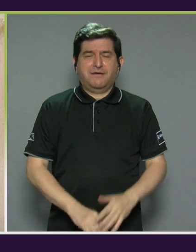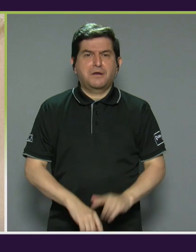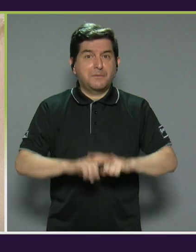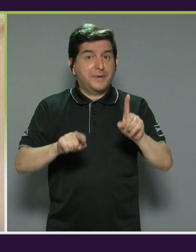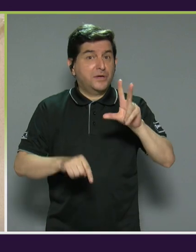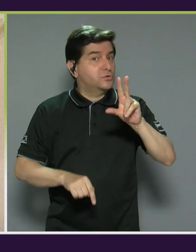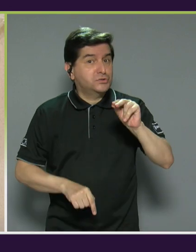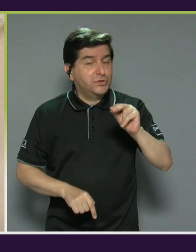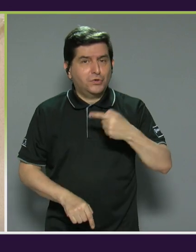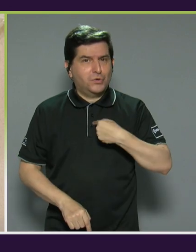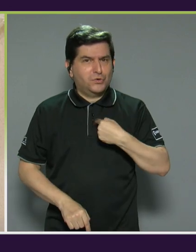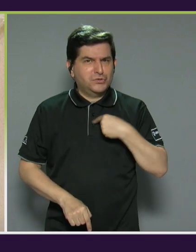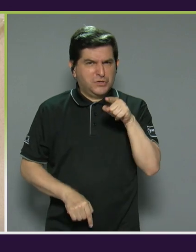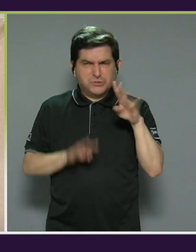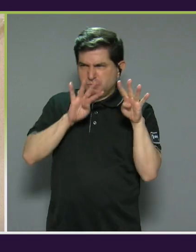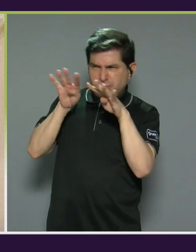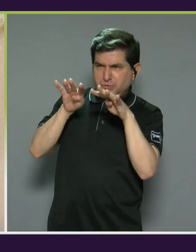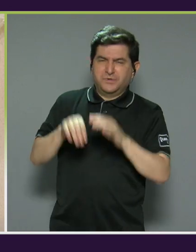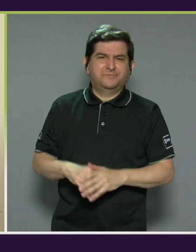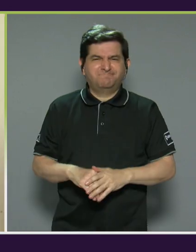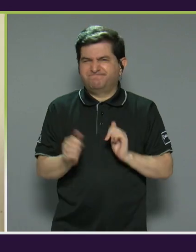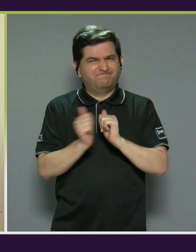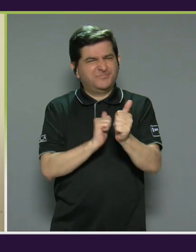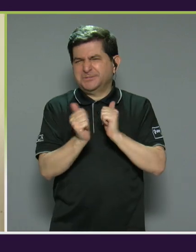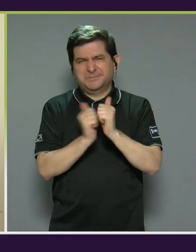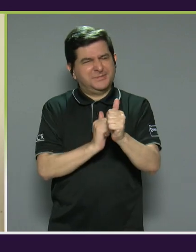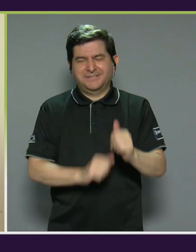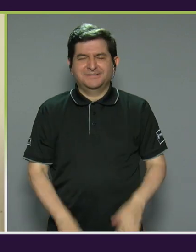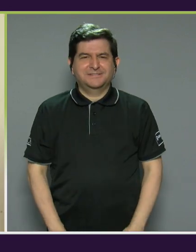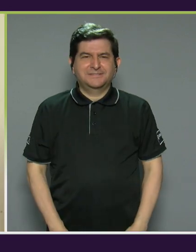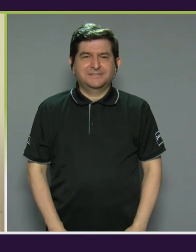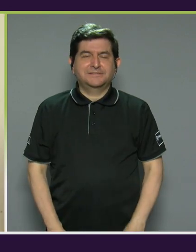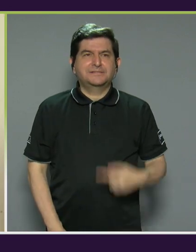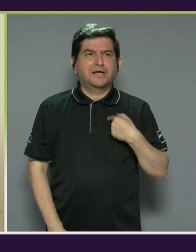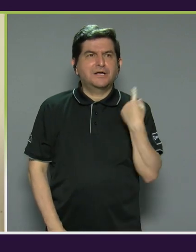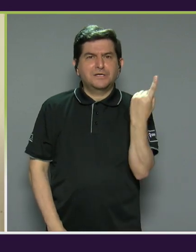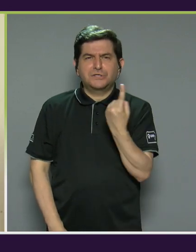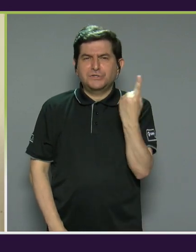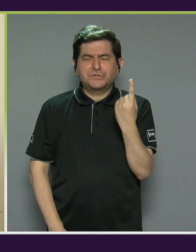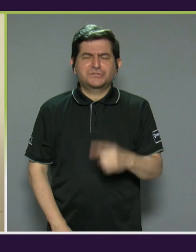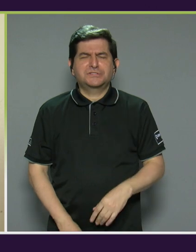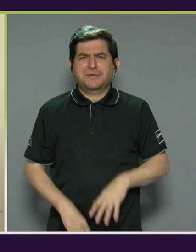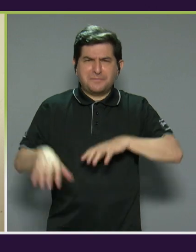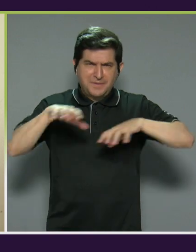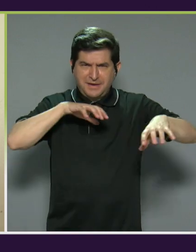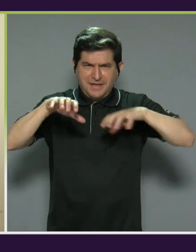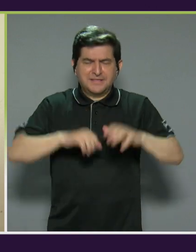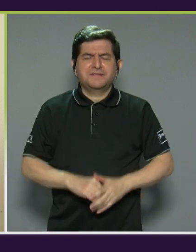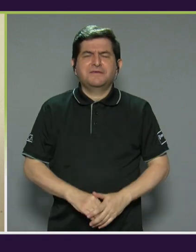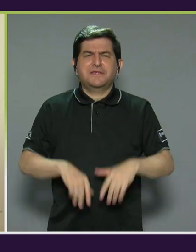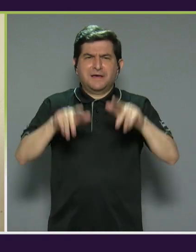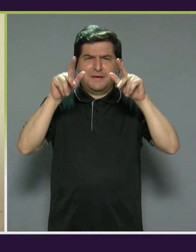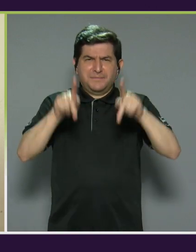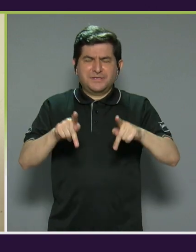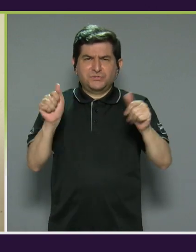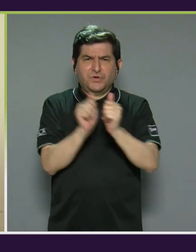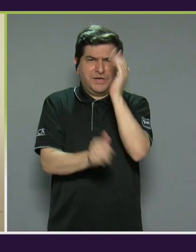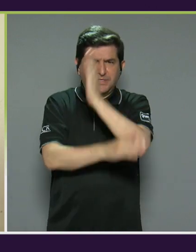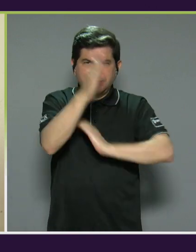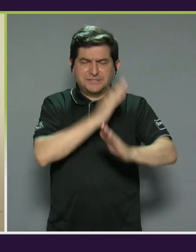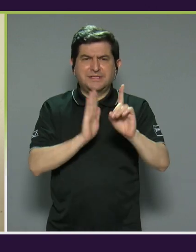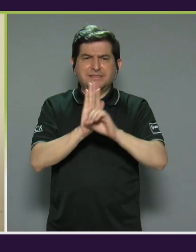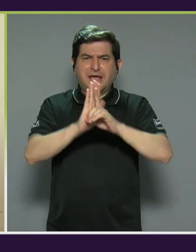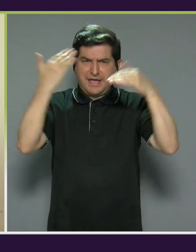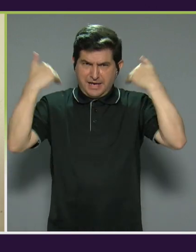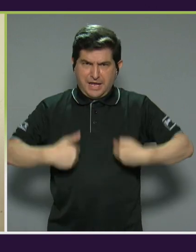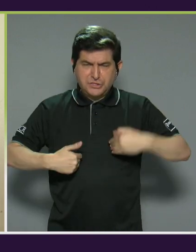entonces hago eso, o sea, no se supera. Siempre fui activista en los derechos humanos de las personas con discapacidad. Siempre